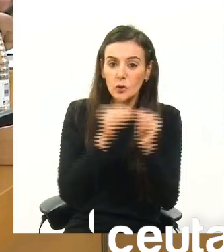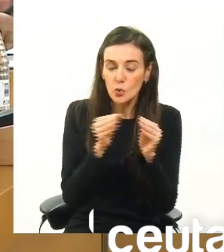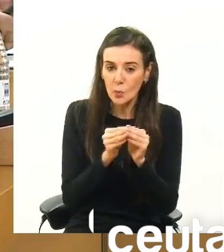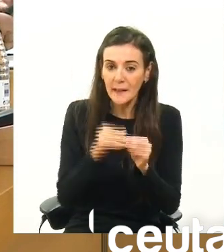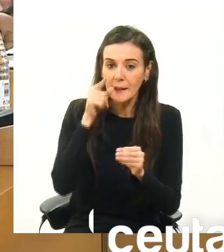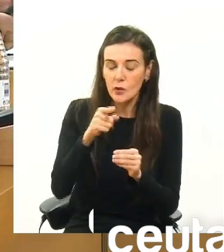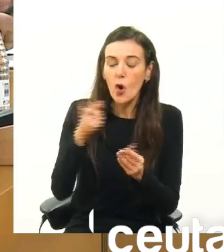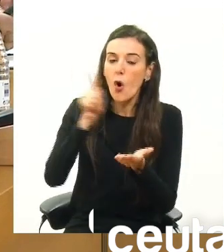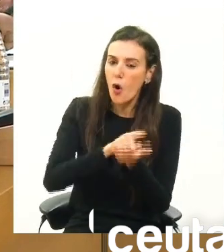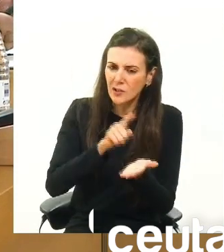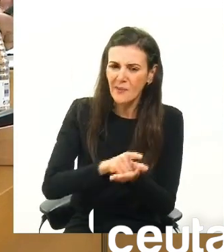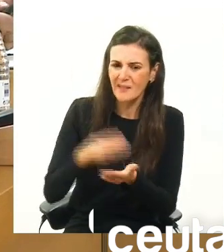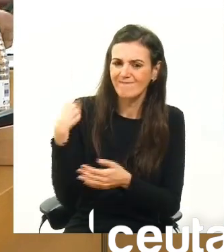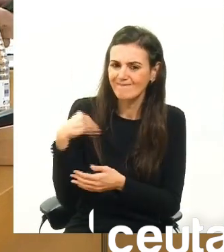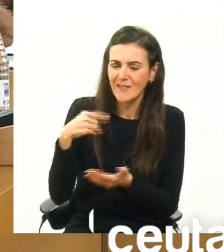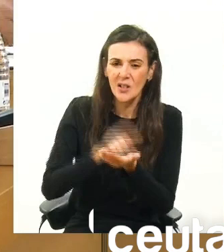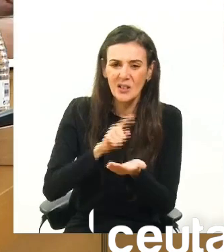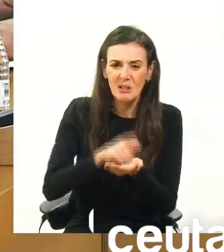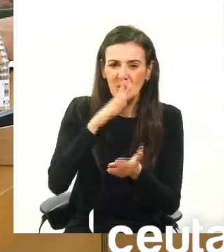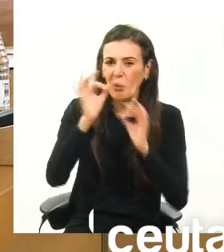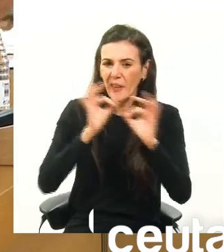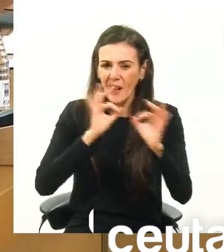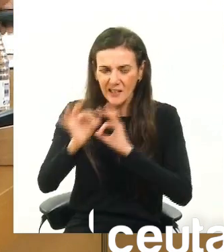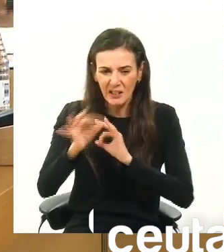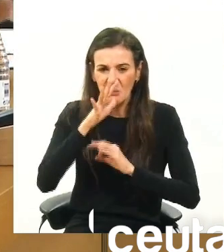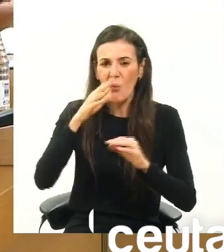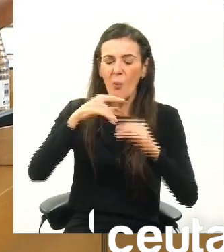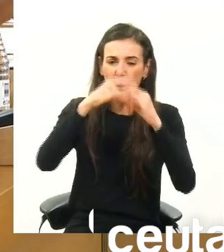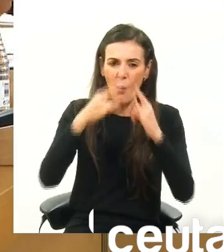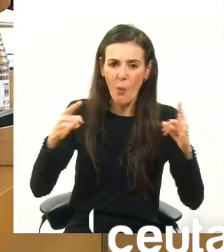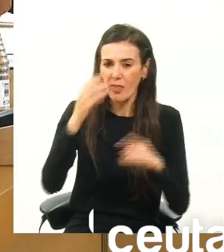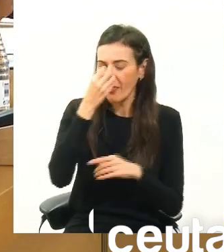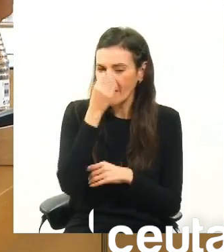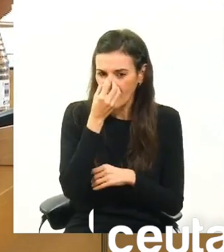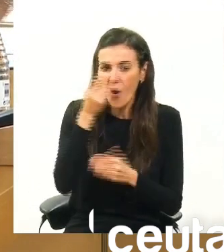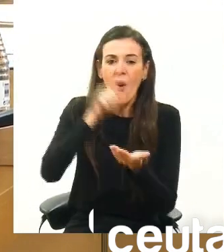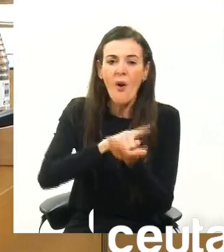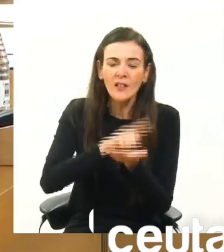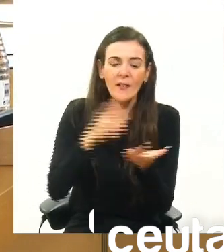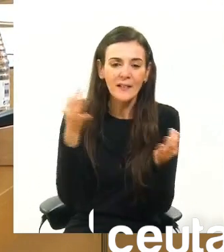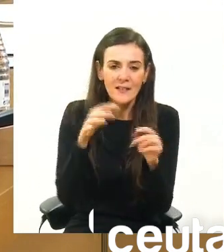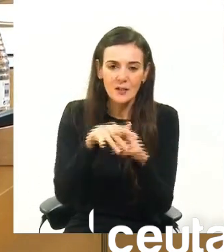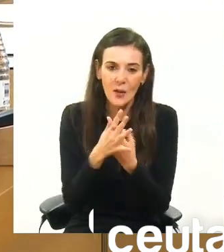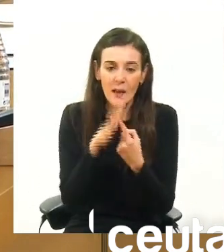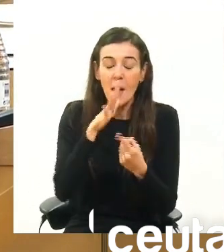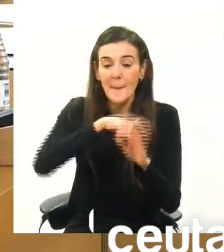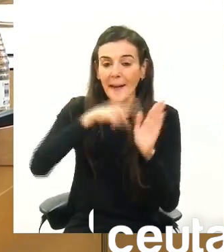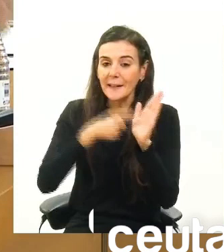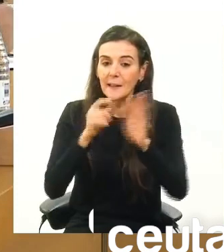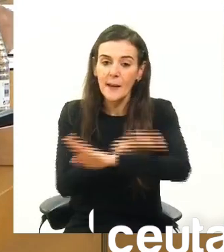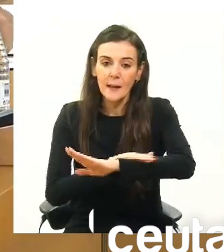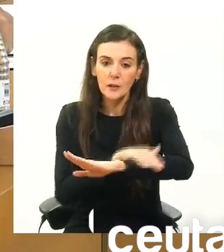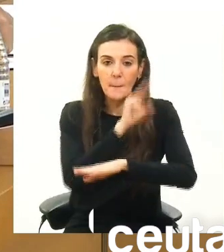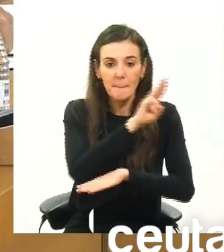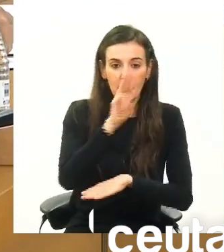esto vuelve a pecar de los de siembres, de ser un teatrillo, de ser un circo y de valer únicamente para legitimar el Gobierno